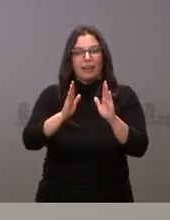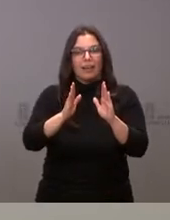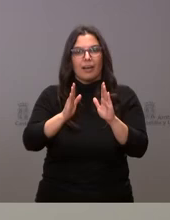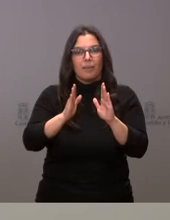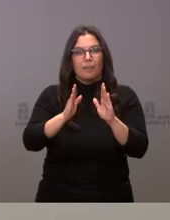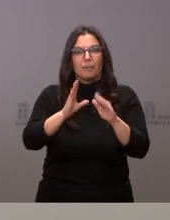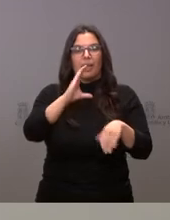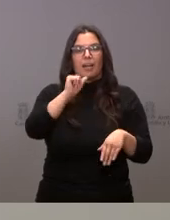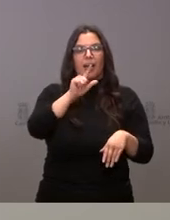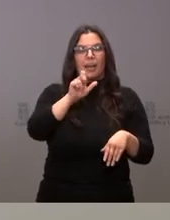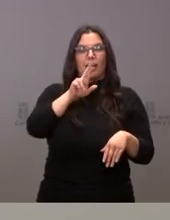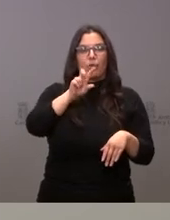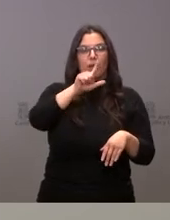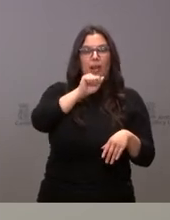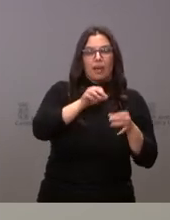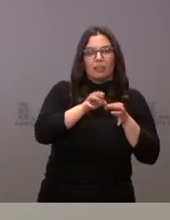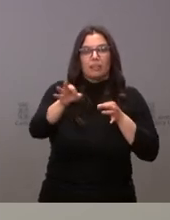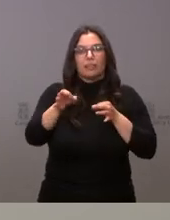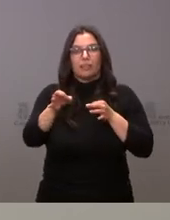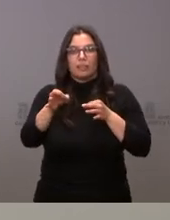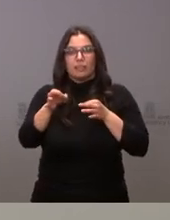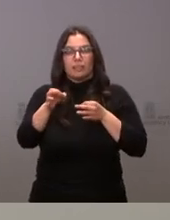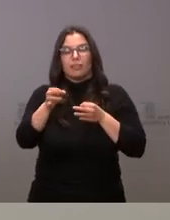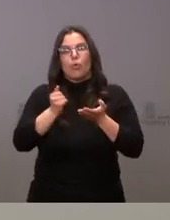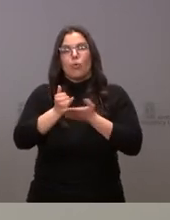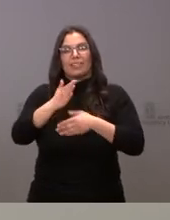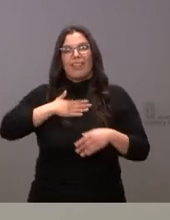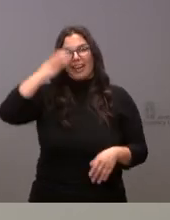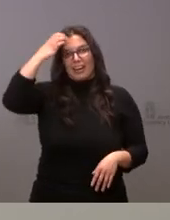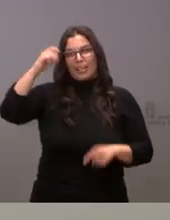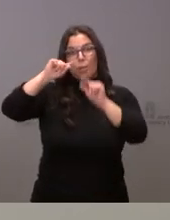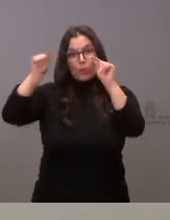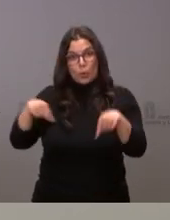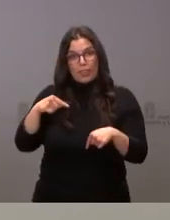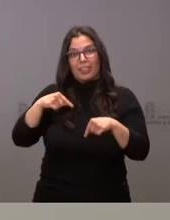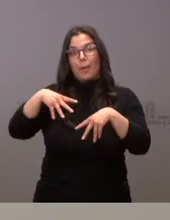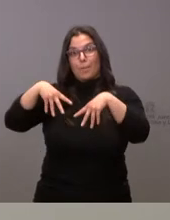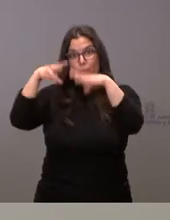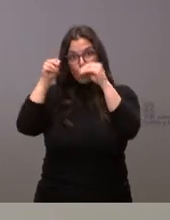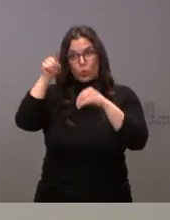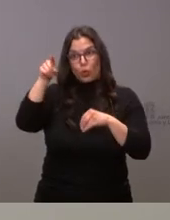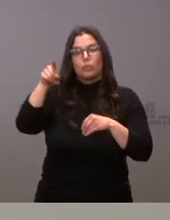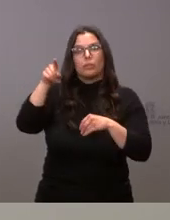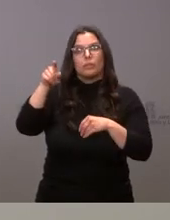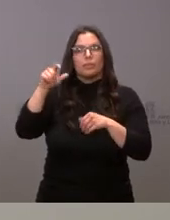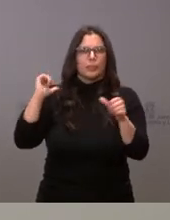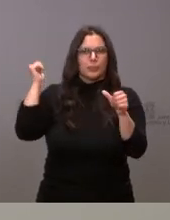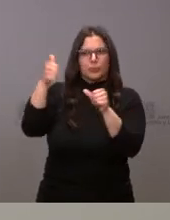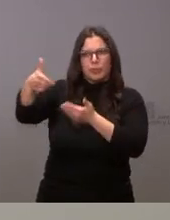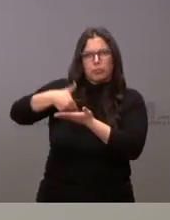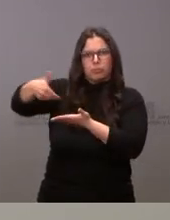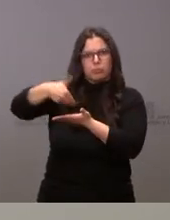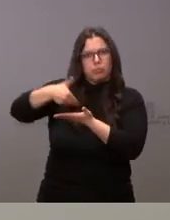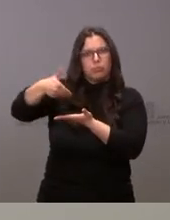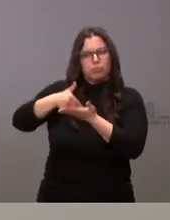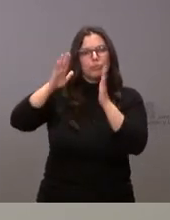Caleruega con Huerta del Rey en la provincia de Burgos. Es una infraestructura muy demandada en este territorio